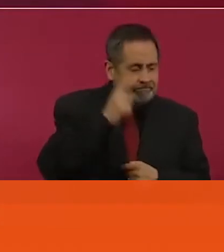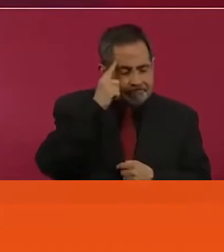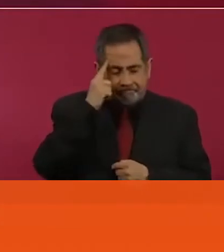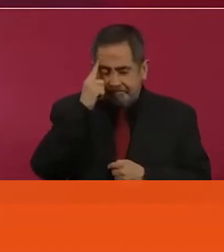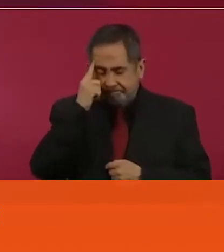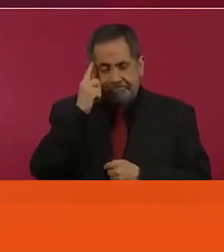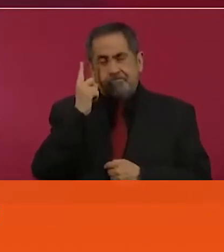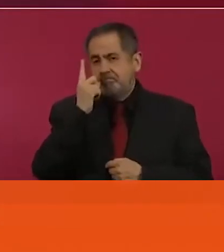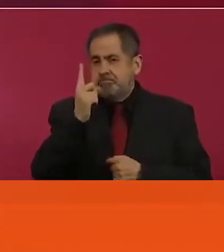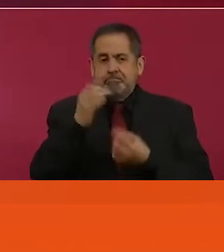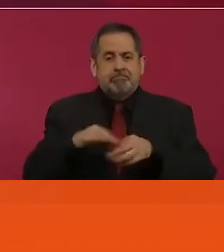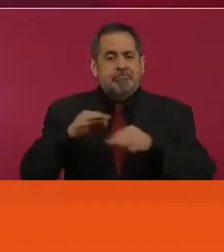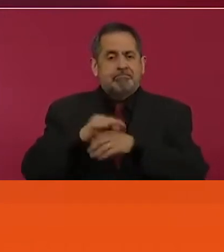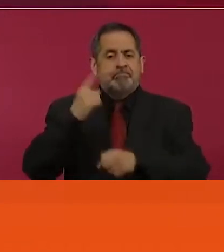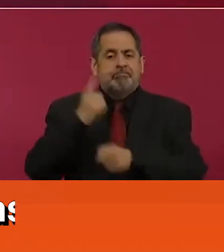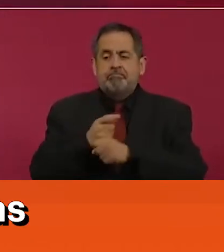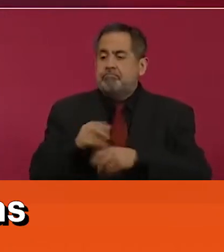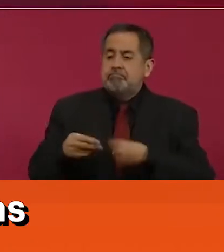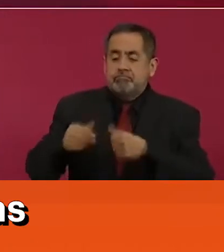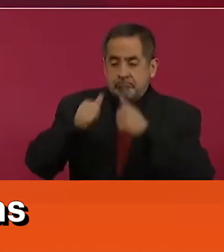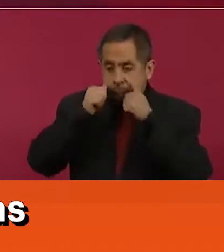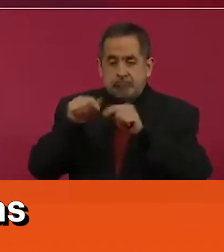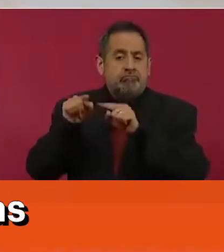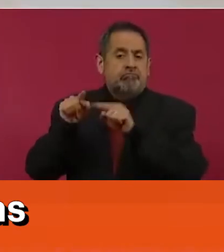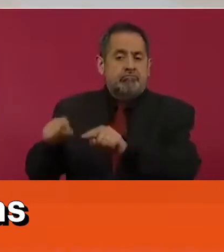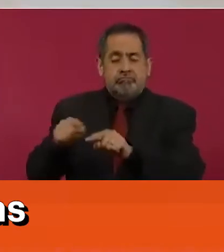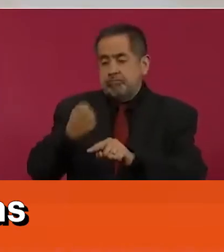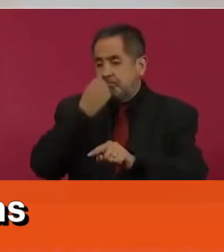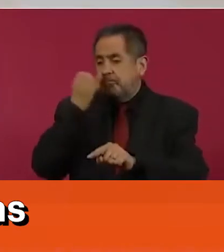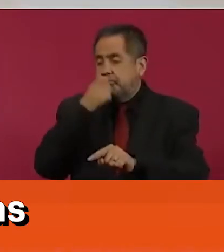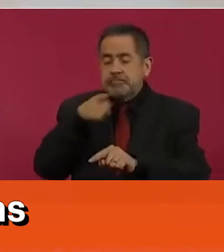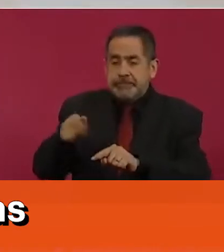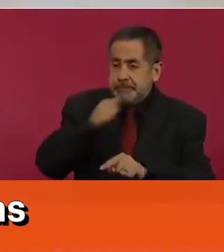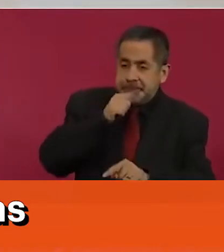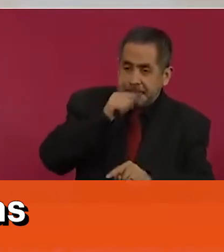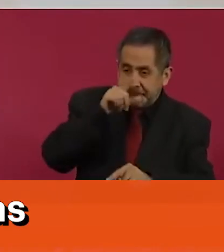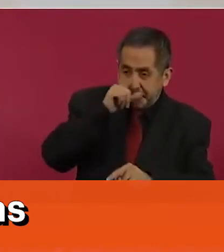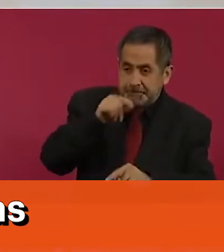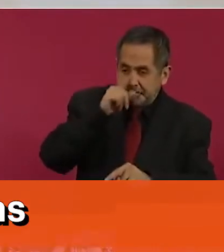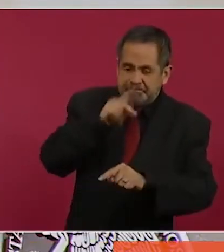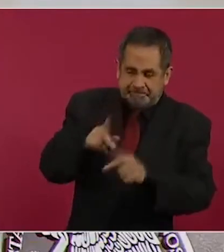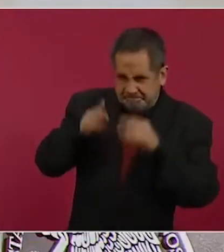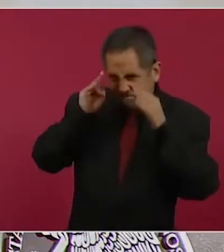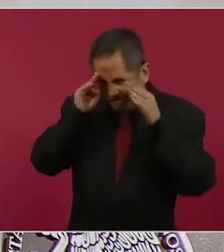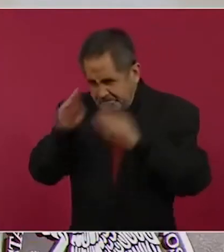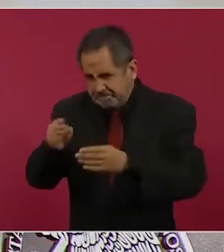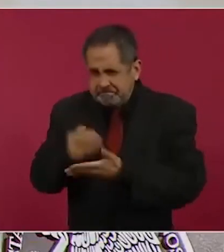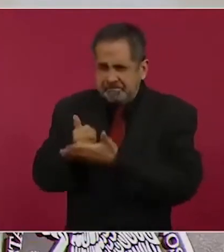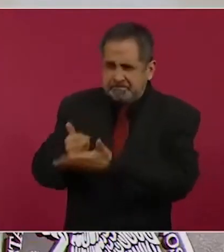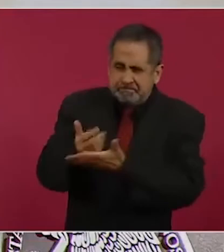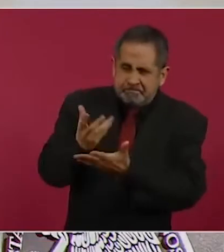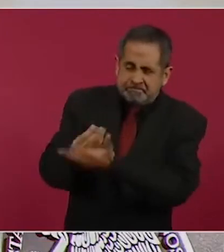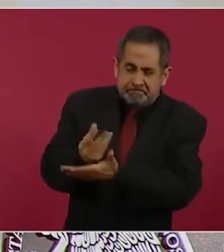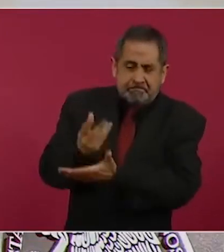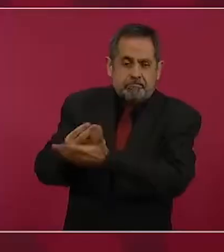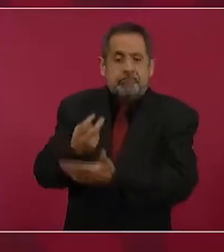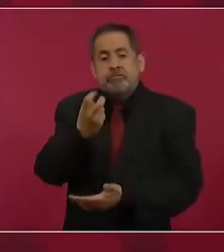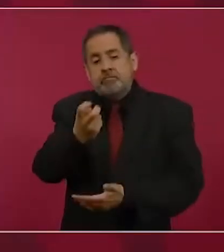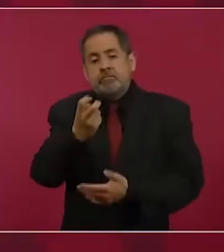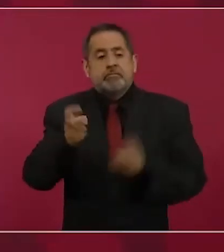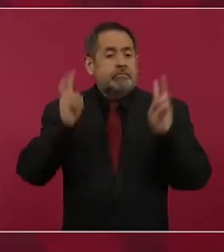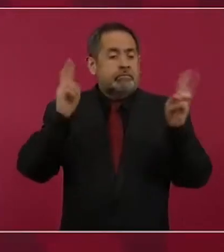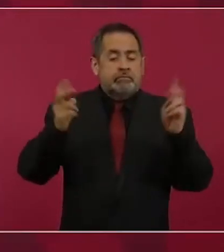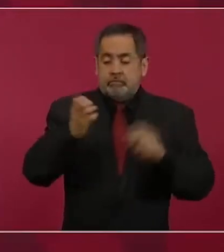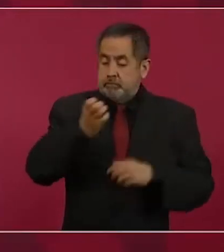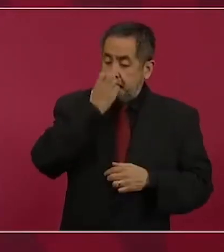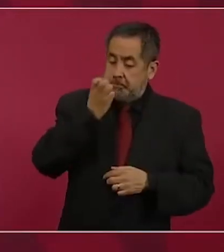prioritario ahorita el darle la atención a esas escuelas que todavía tienen esa necesidad y por ello la Escuela Es Nuestra ahorita